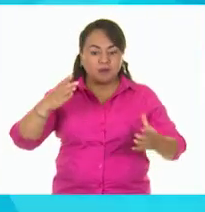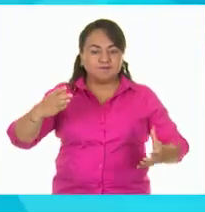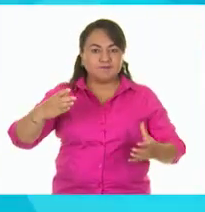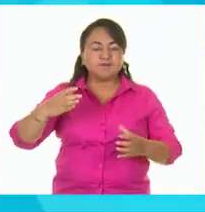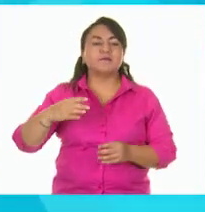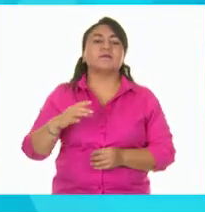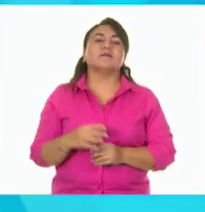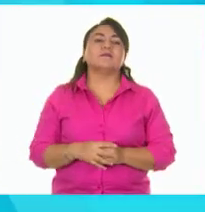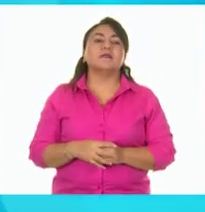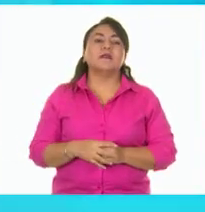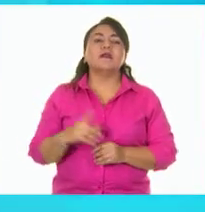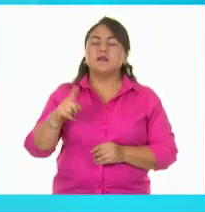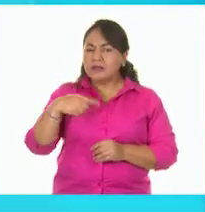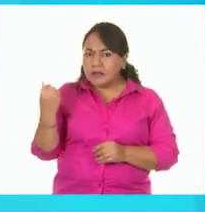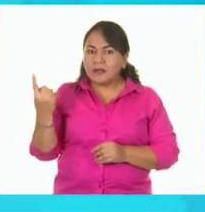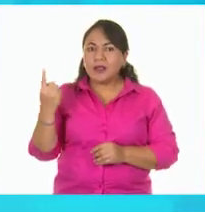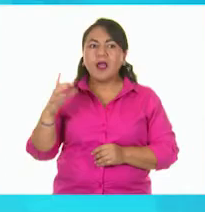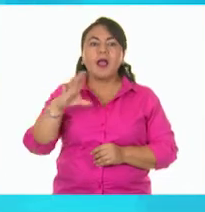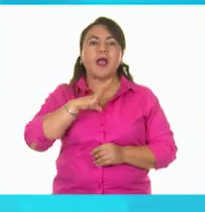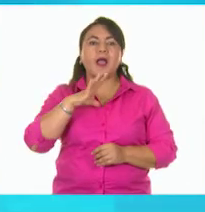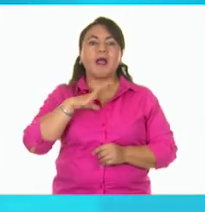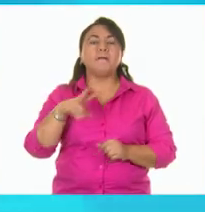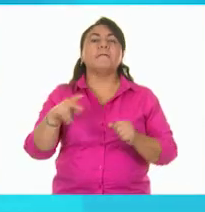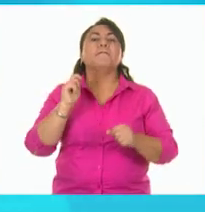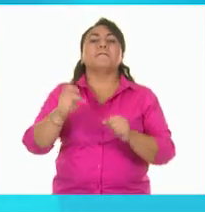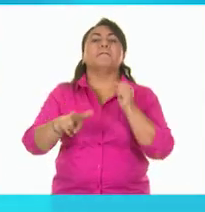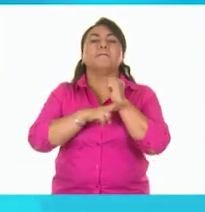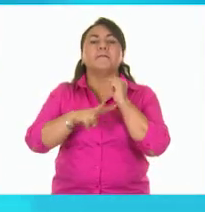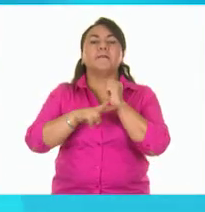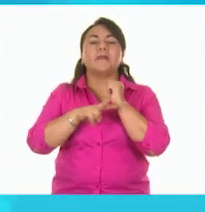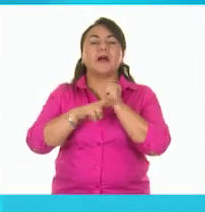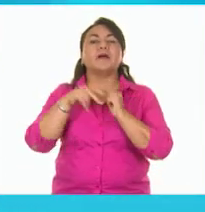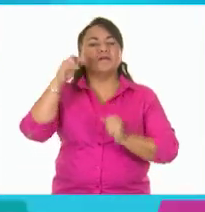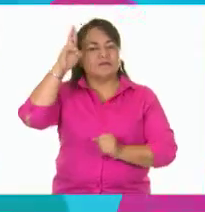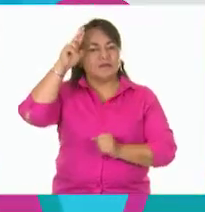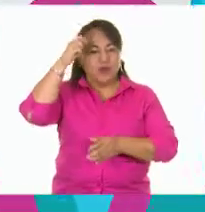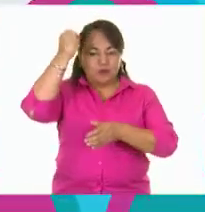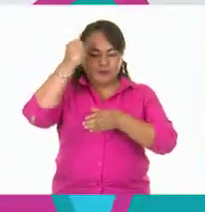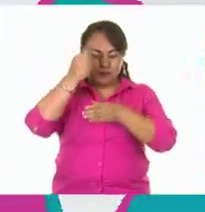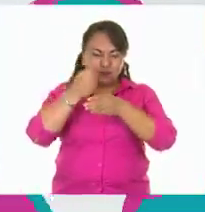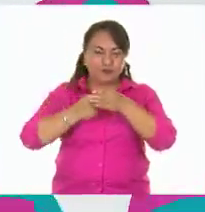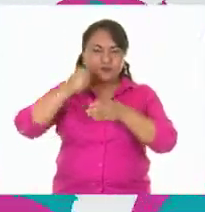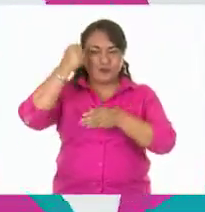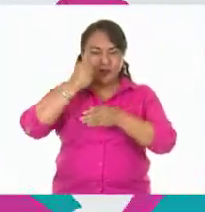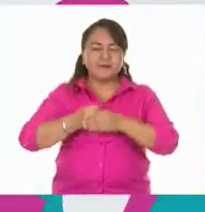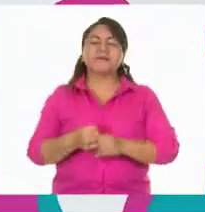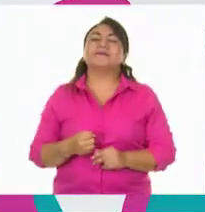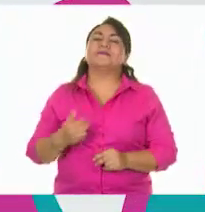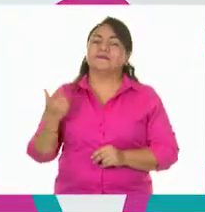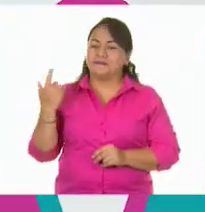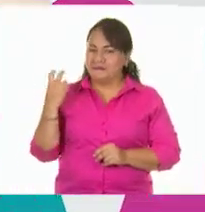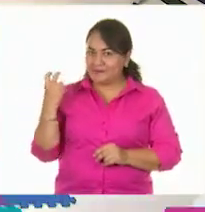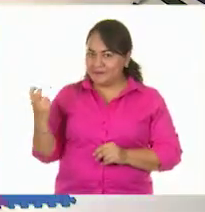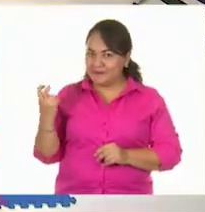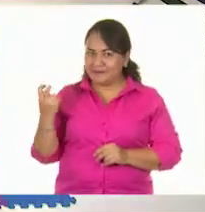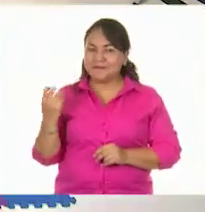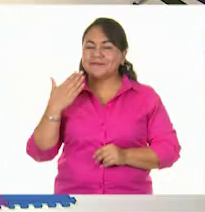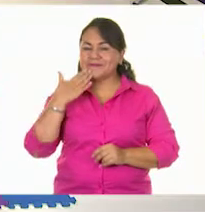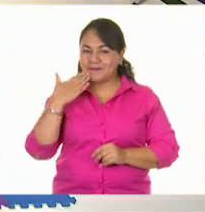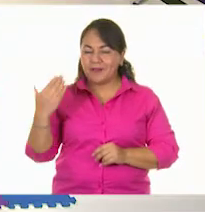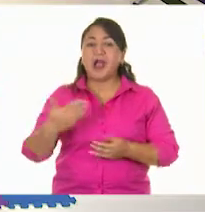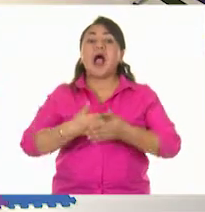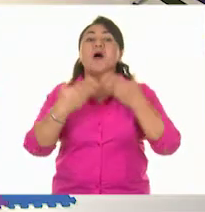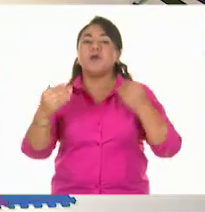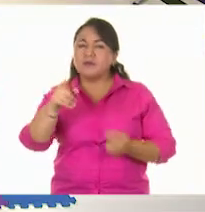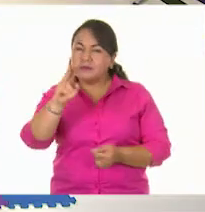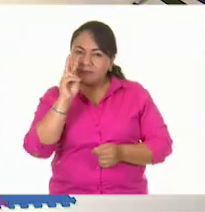agua. Muy bien. Y después tenemos un vaso de jugo de zanahoria. Exactamente, Alexia. ¿Qué les parece en casa si me